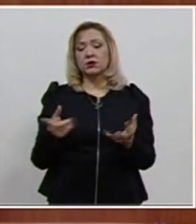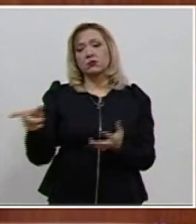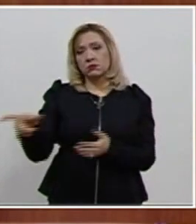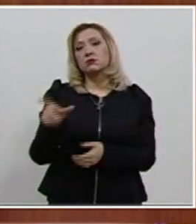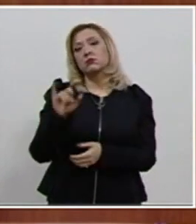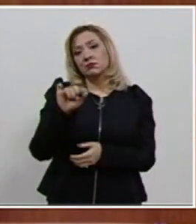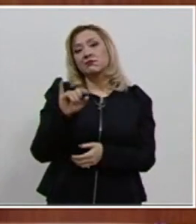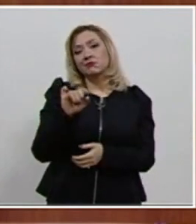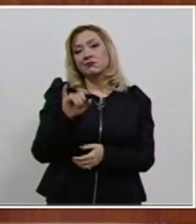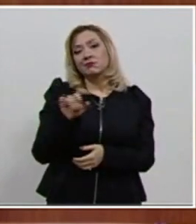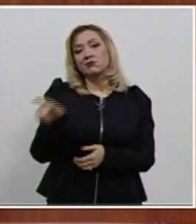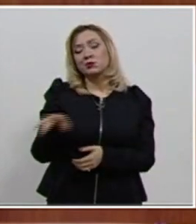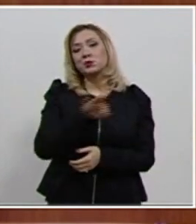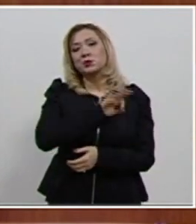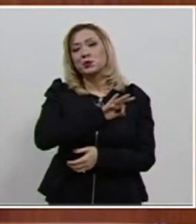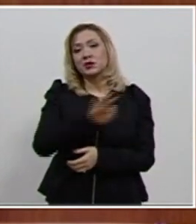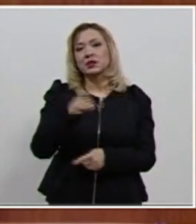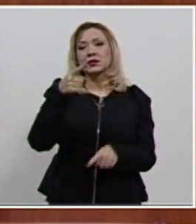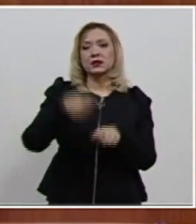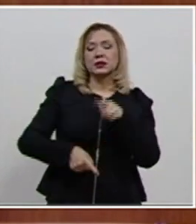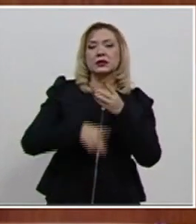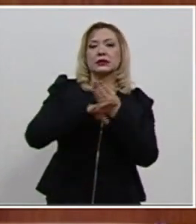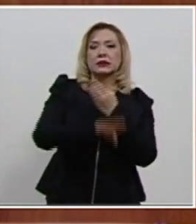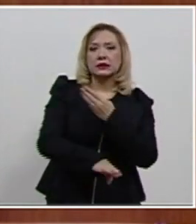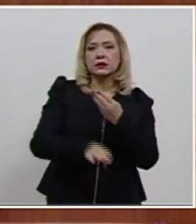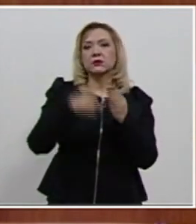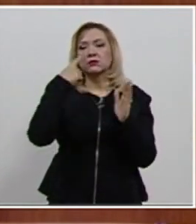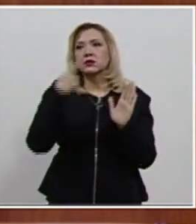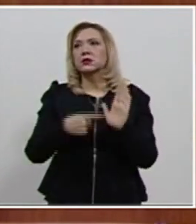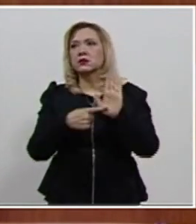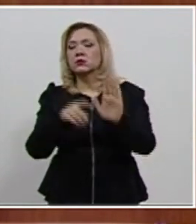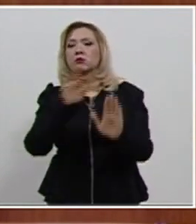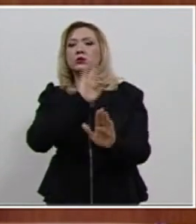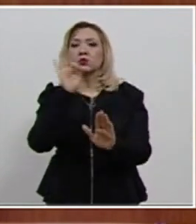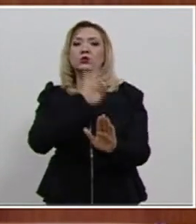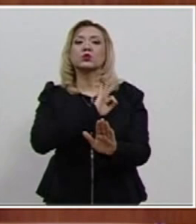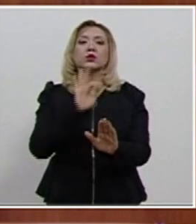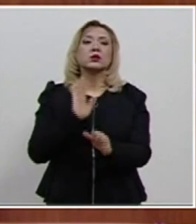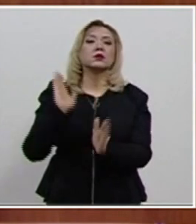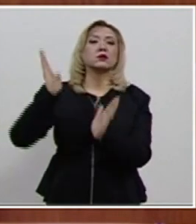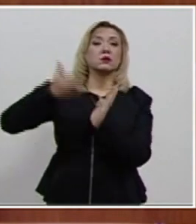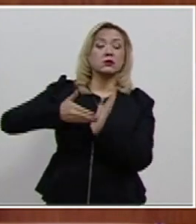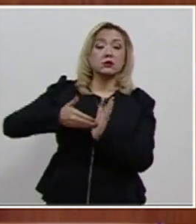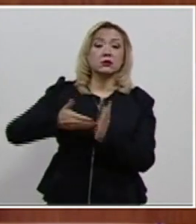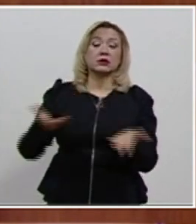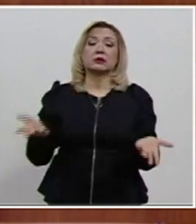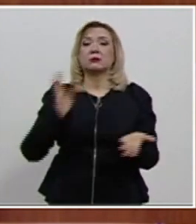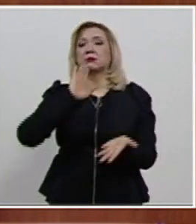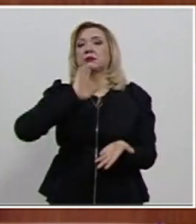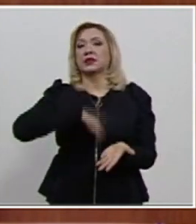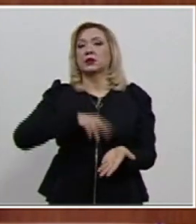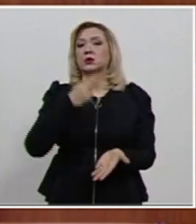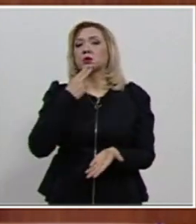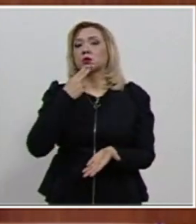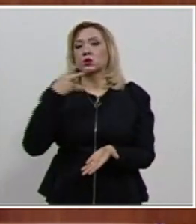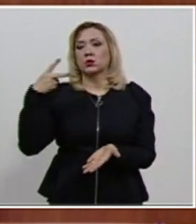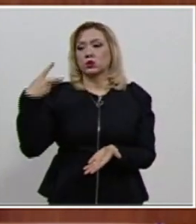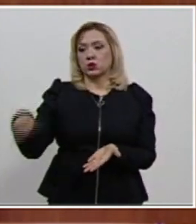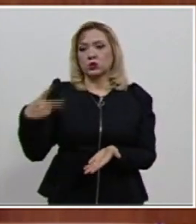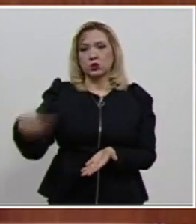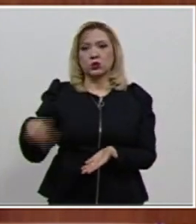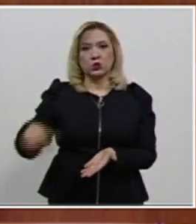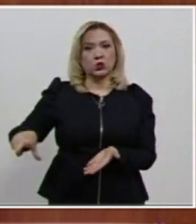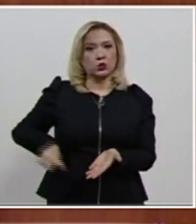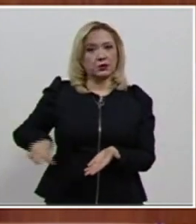competencia para prevenir y conocer de posibles infracciones por la indebida aplicación de recursos públicos que pudieran trascender